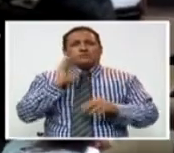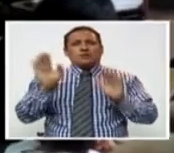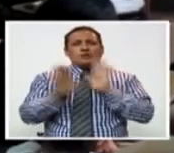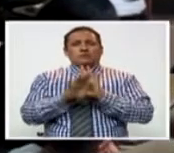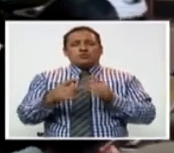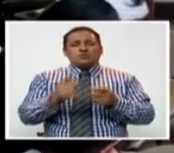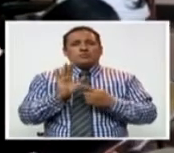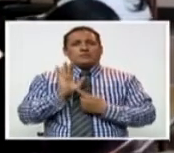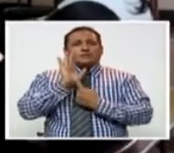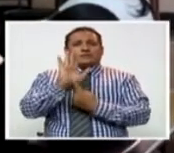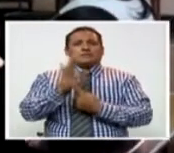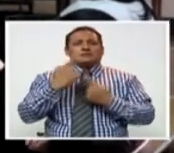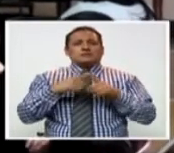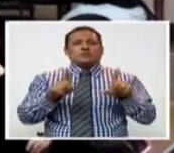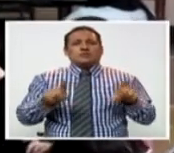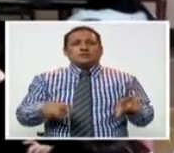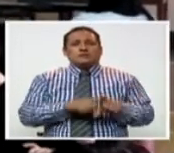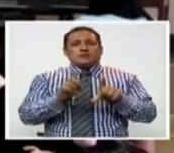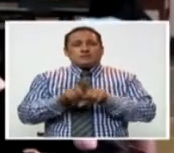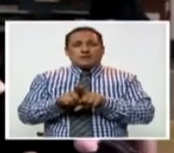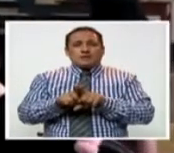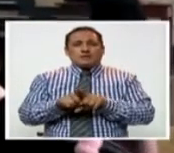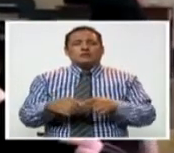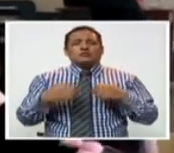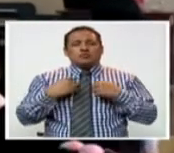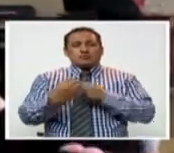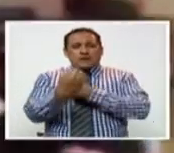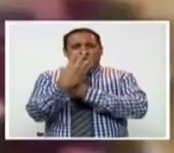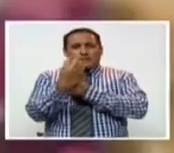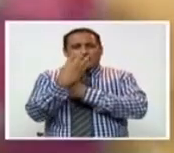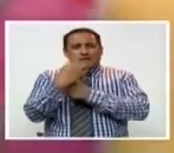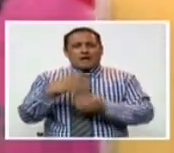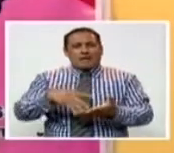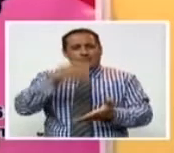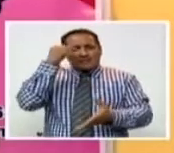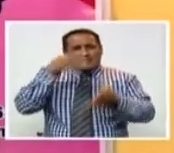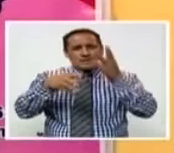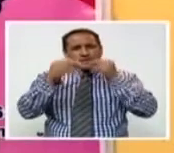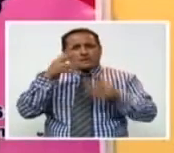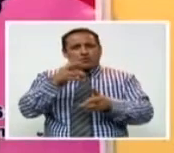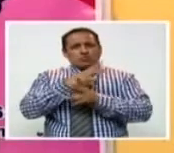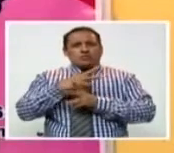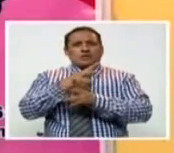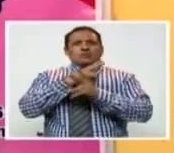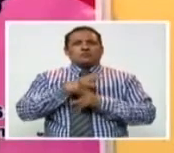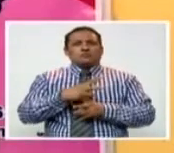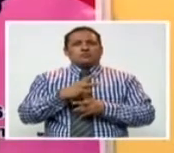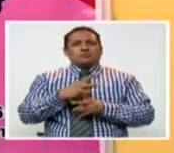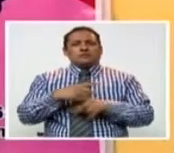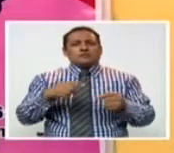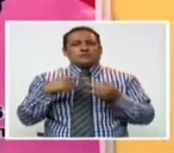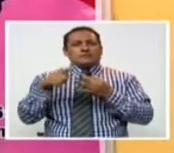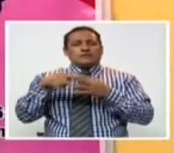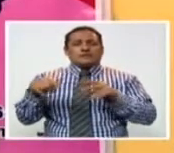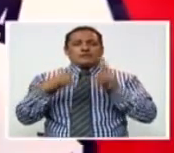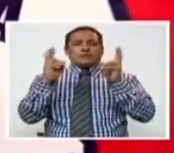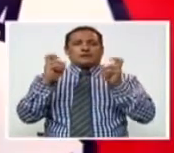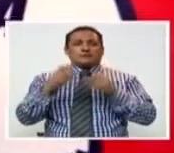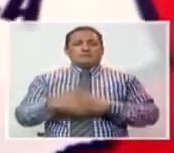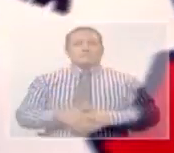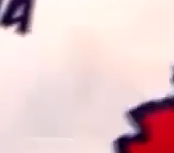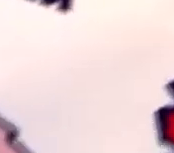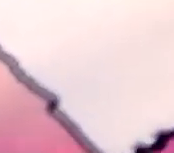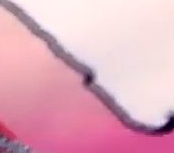solamente nos representaba, sino que también nos capacitaban en temas de autocuidado y otros temas.